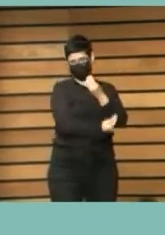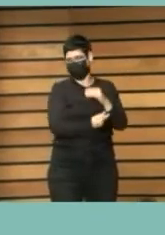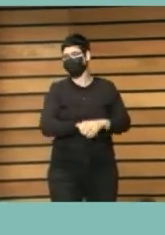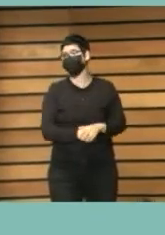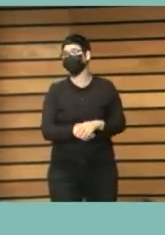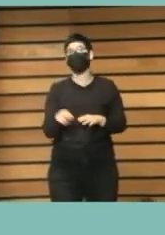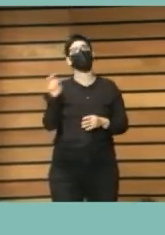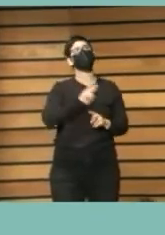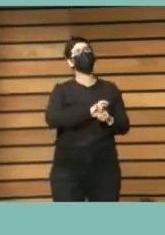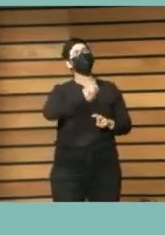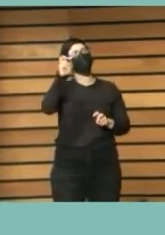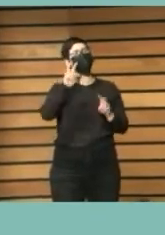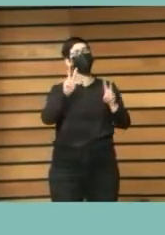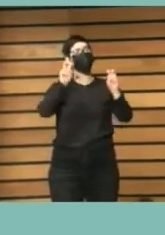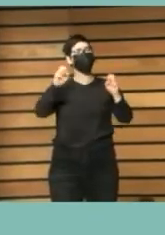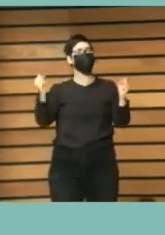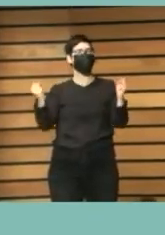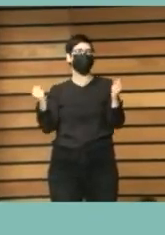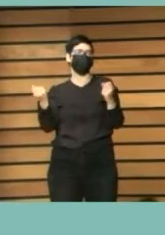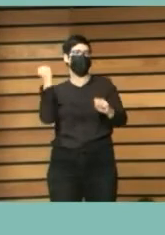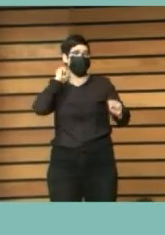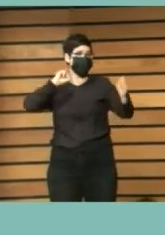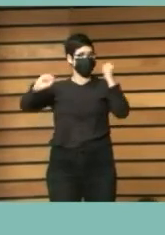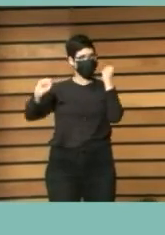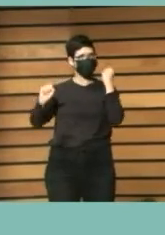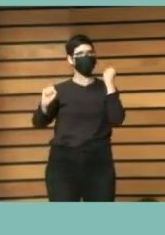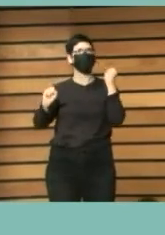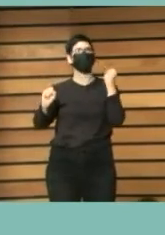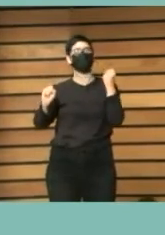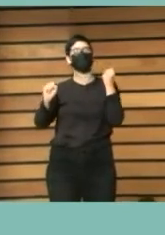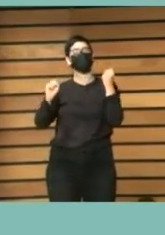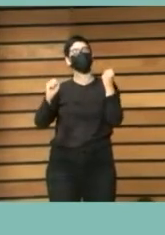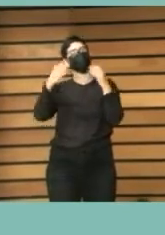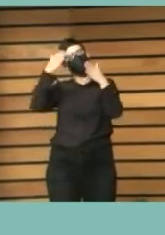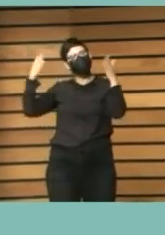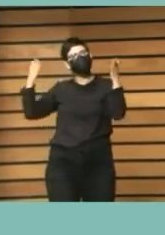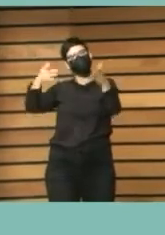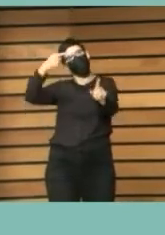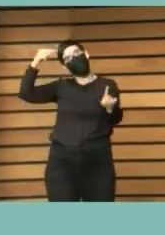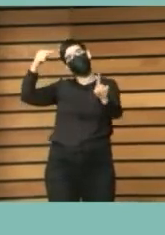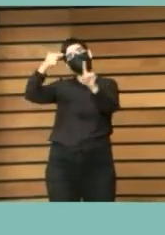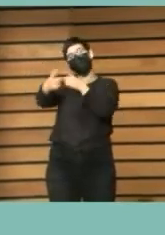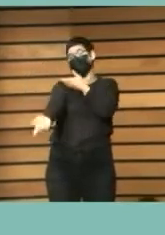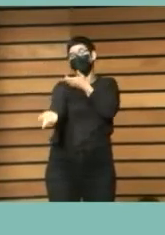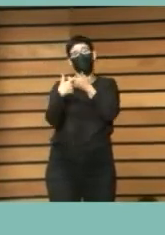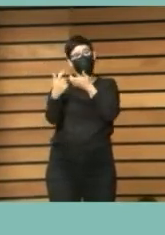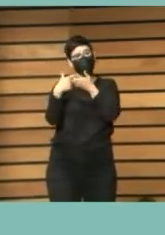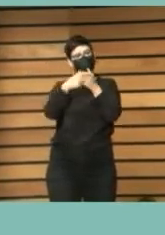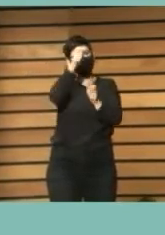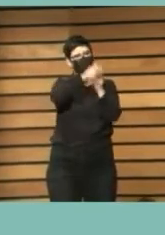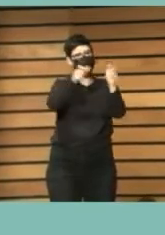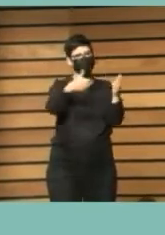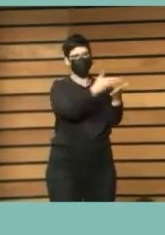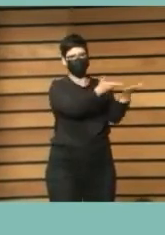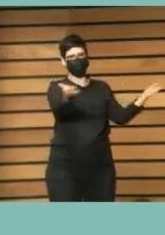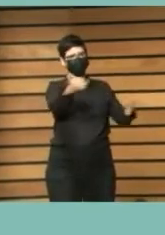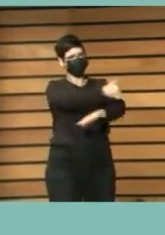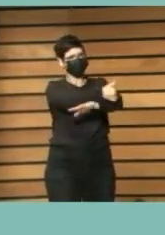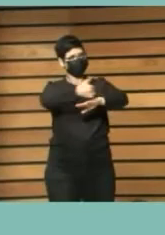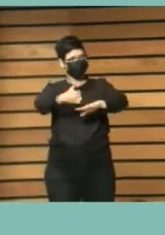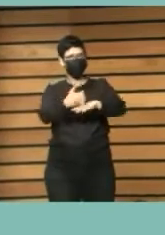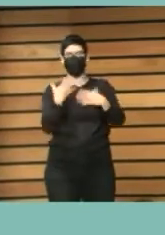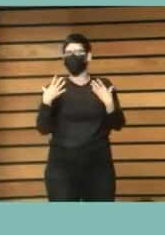de cara a la participación de la ciudadanía pues hacemos muchísimas cosas en todas las